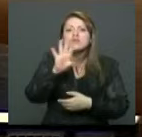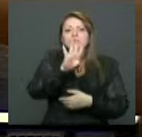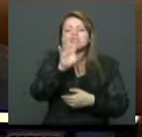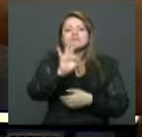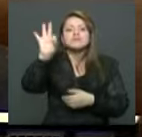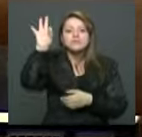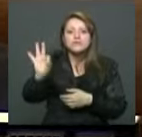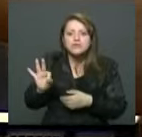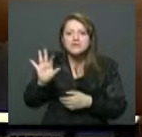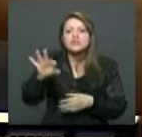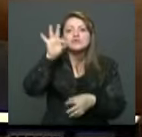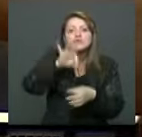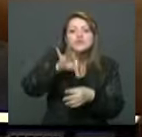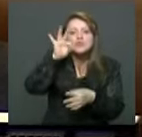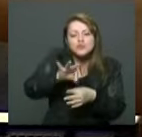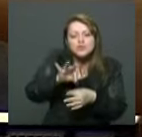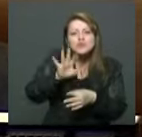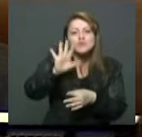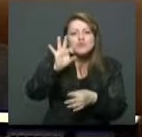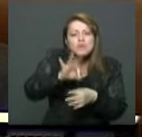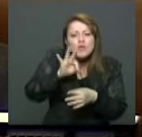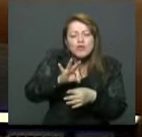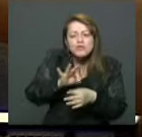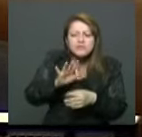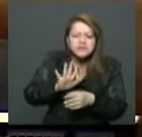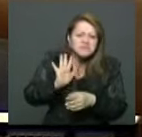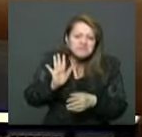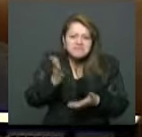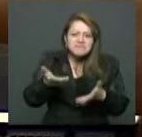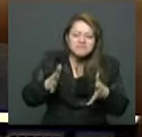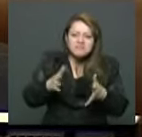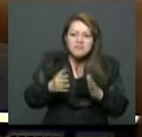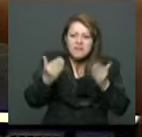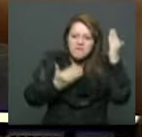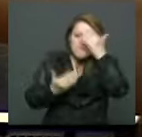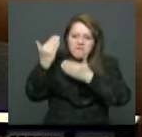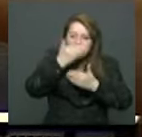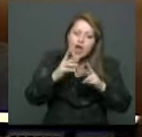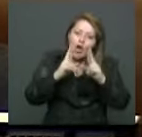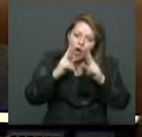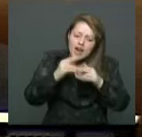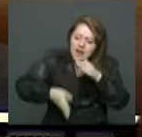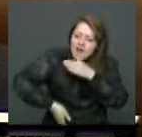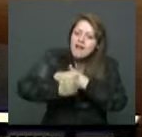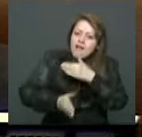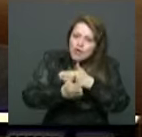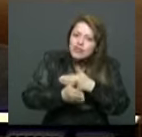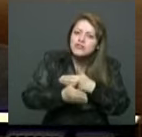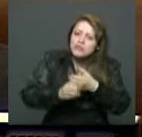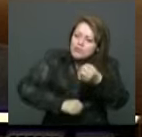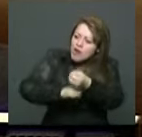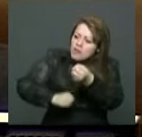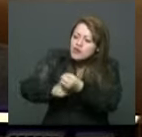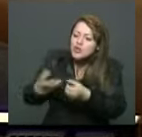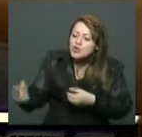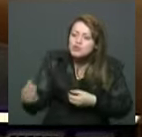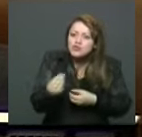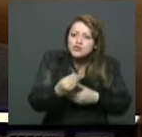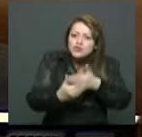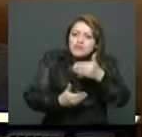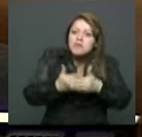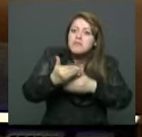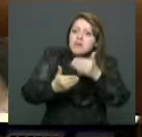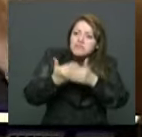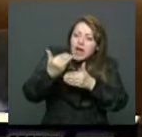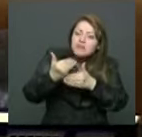votos válidos, no de los votos sufragados, esperamos que eso se pueda conservar porque planteaba también una barrera para que los partidos